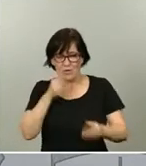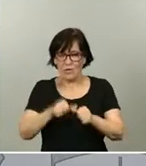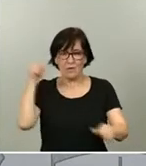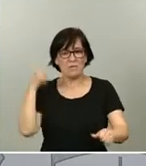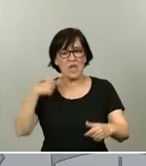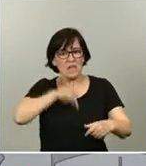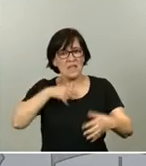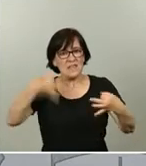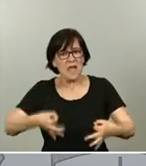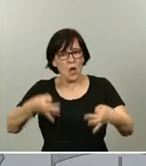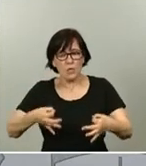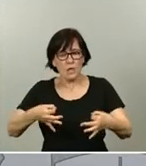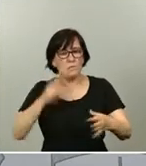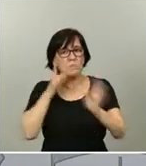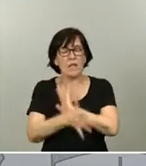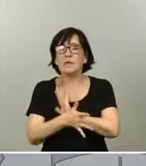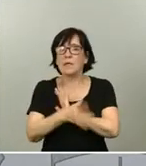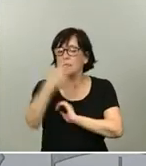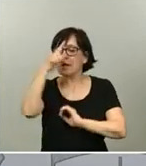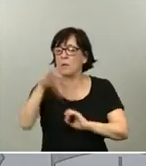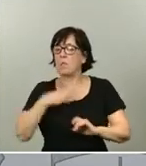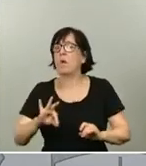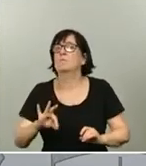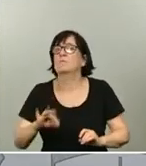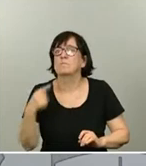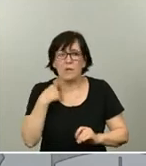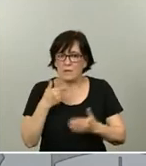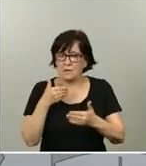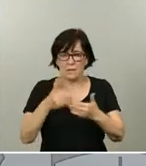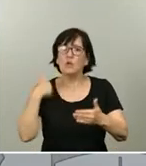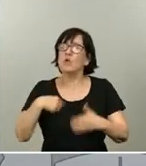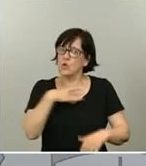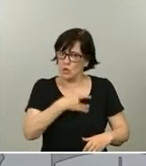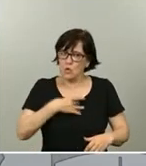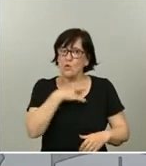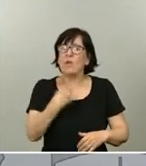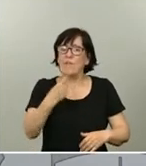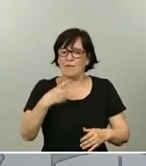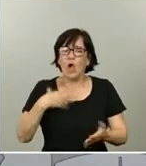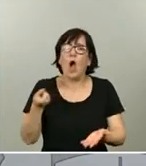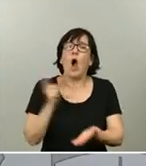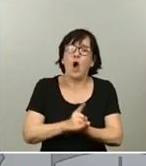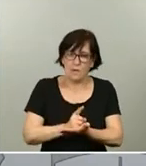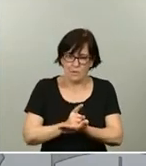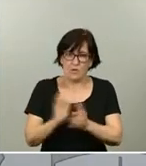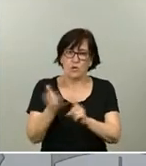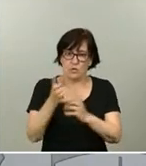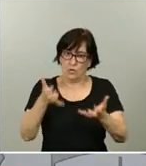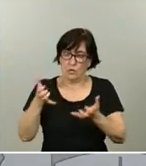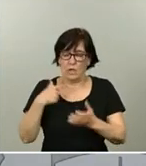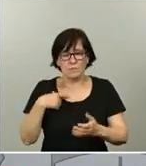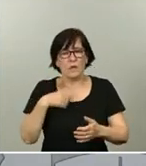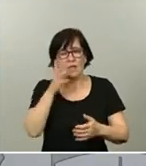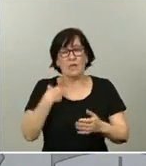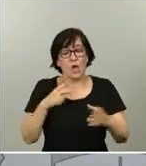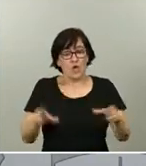siempre y ahora sabemos que se pueden perder y lo costoso que es volver a conquistarlas. Hemos pagado como sociedad, como